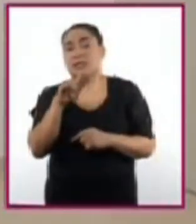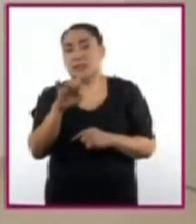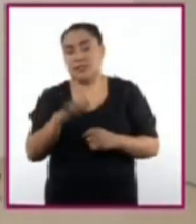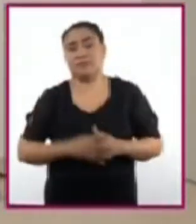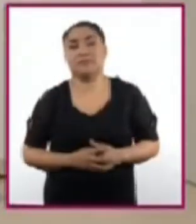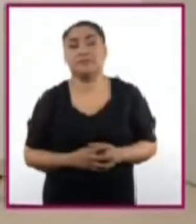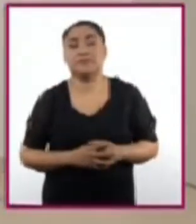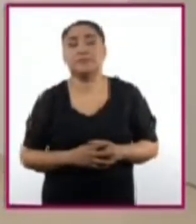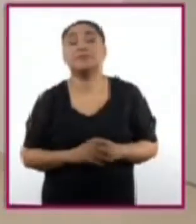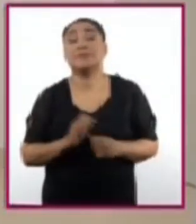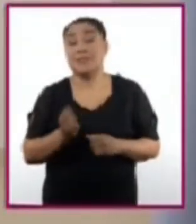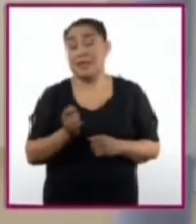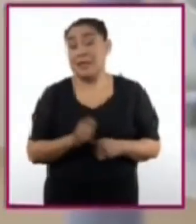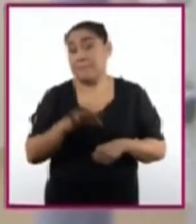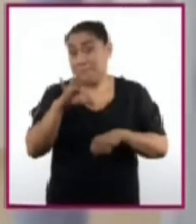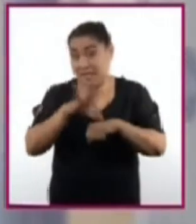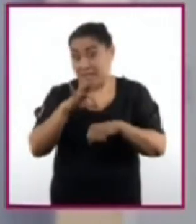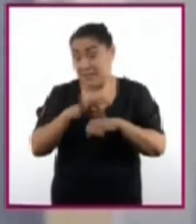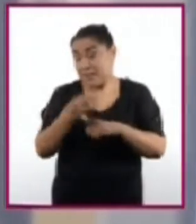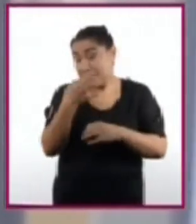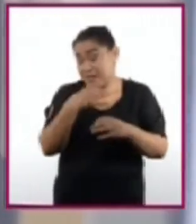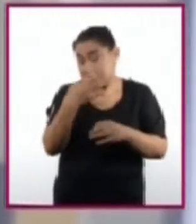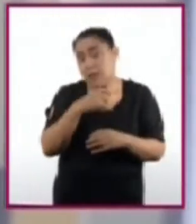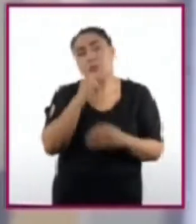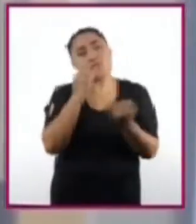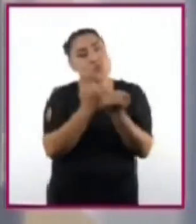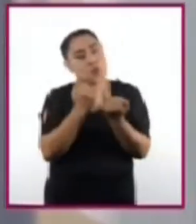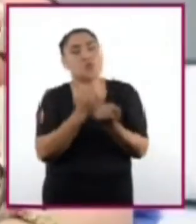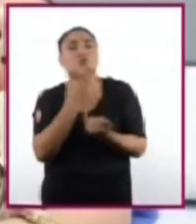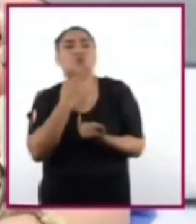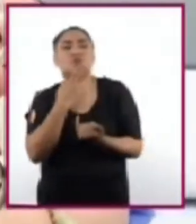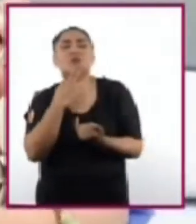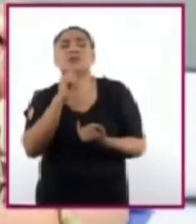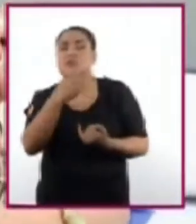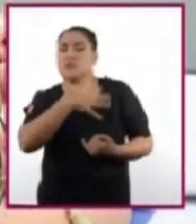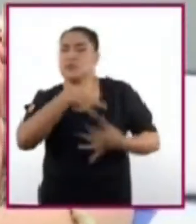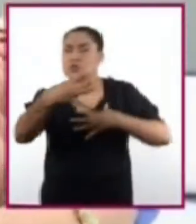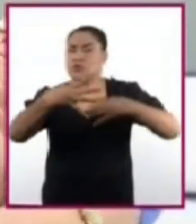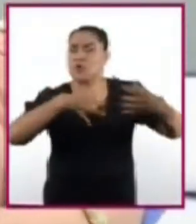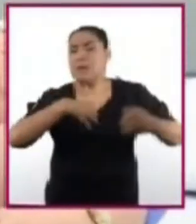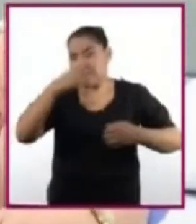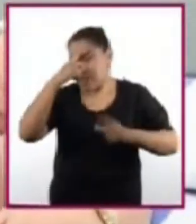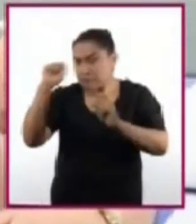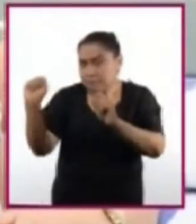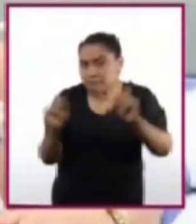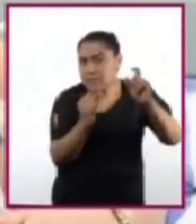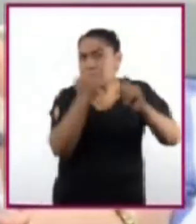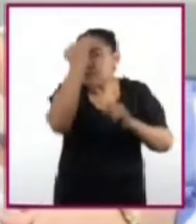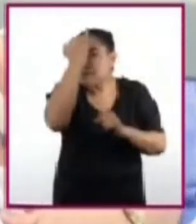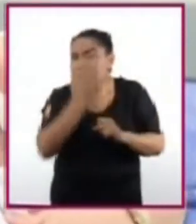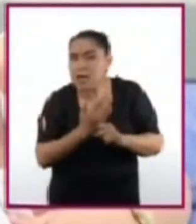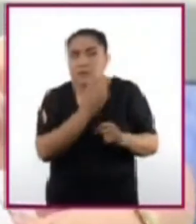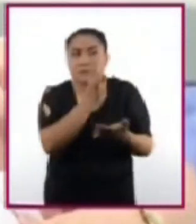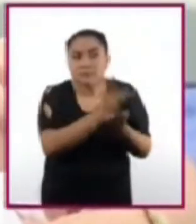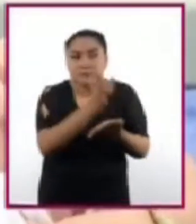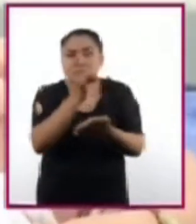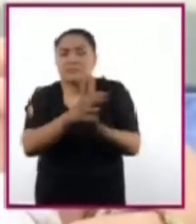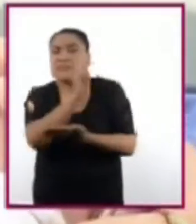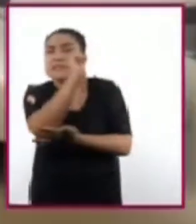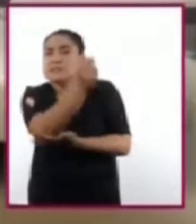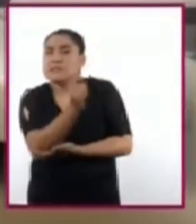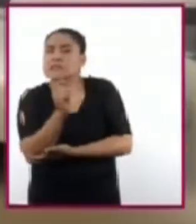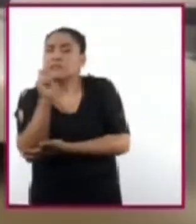La medicina también utiliza la radiación ionizante para obtener imágenes de diagnóstico médico y con ellas,